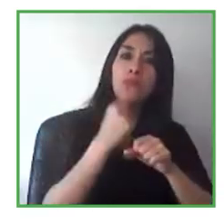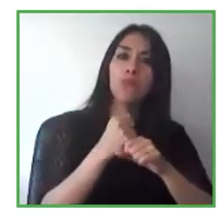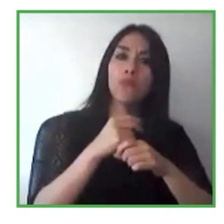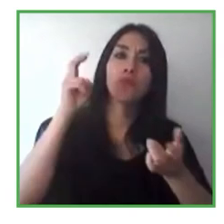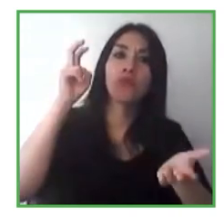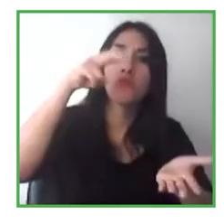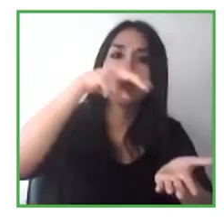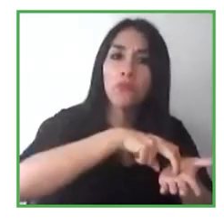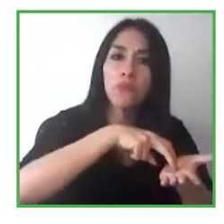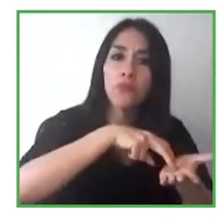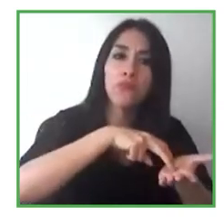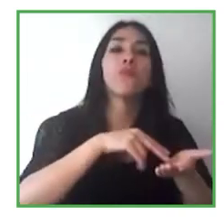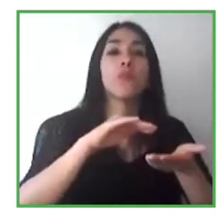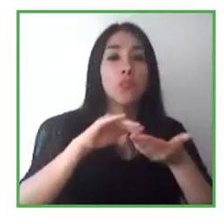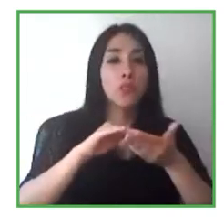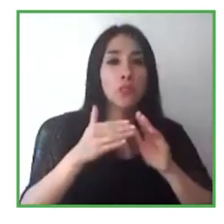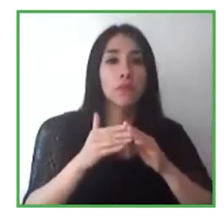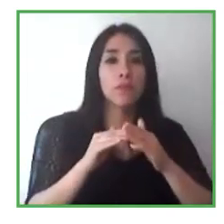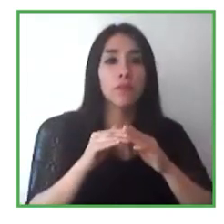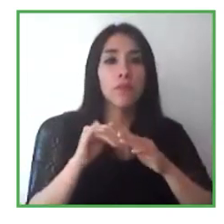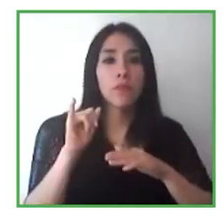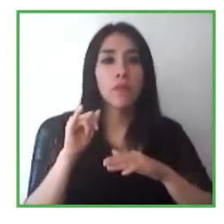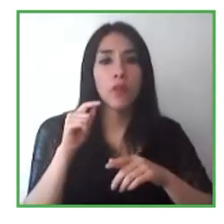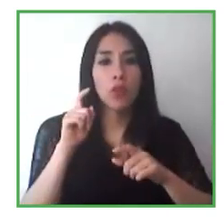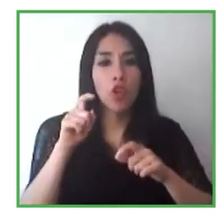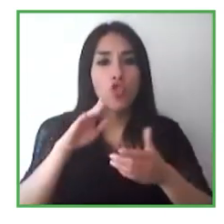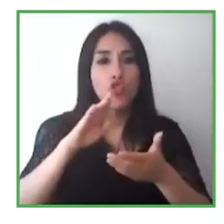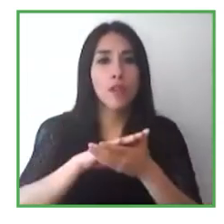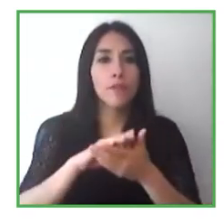etiquetar a las personas diciendo